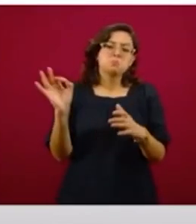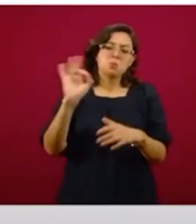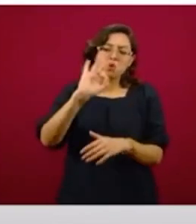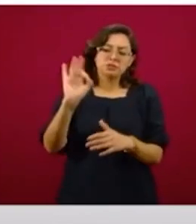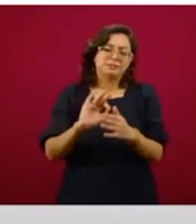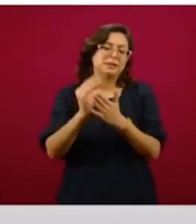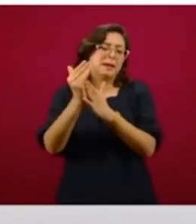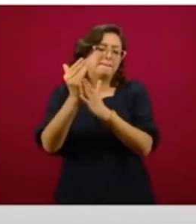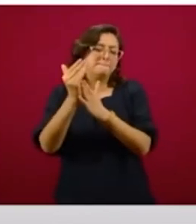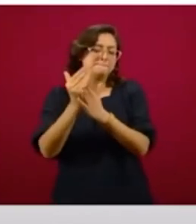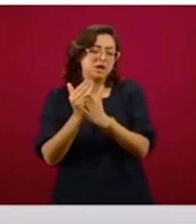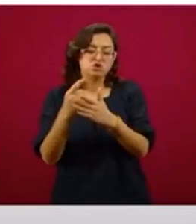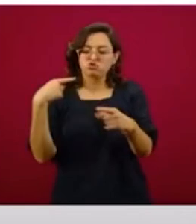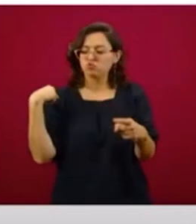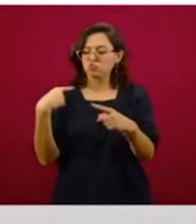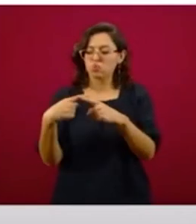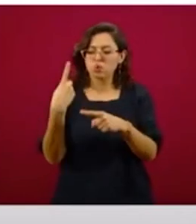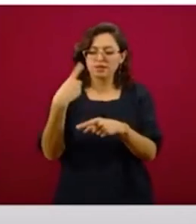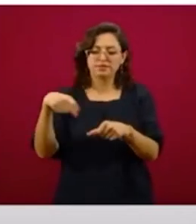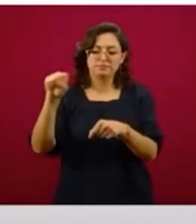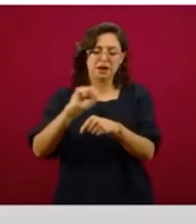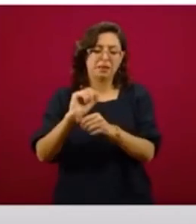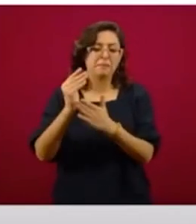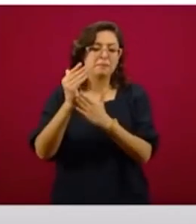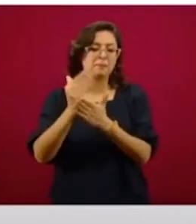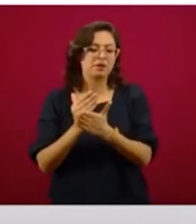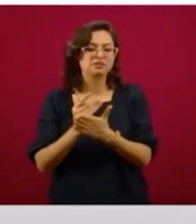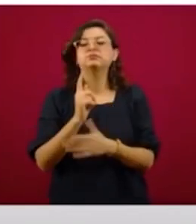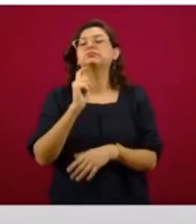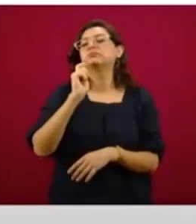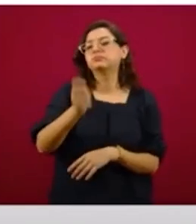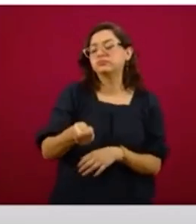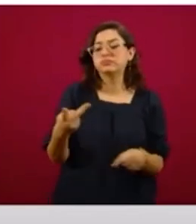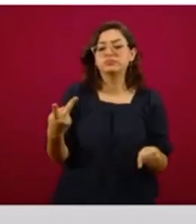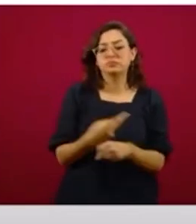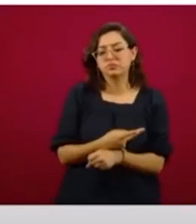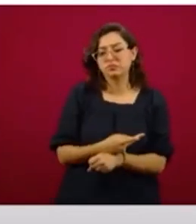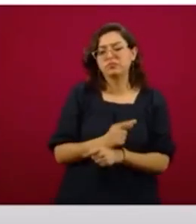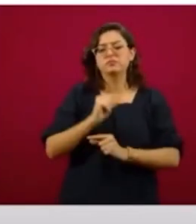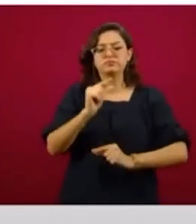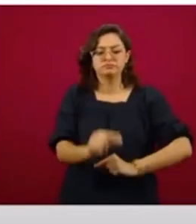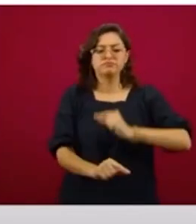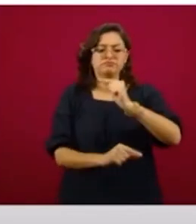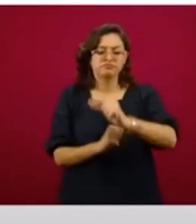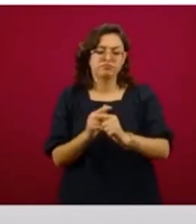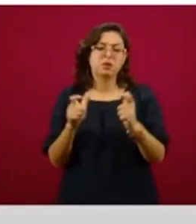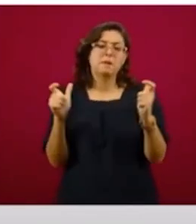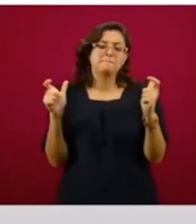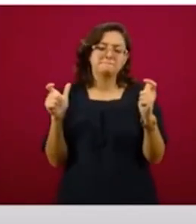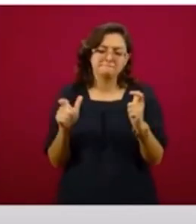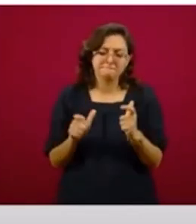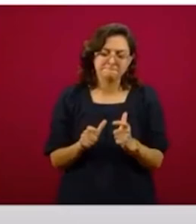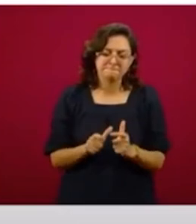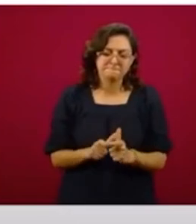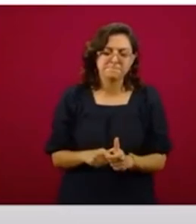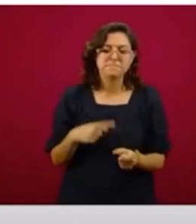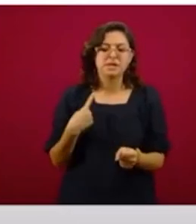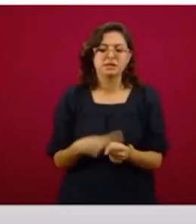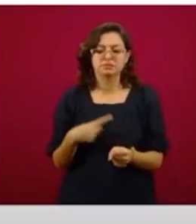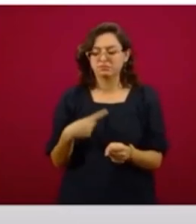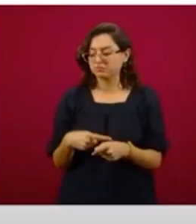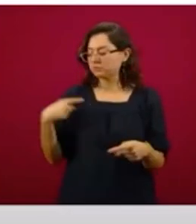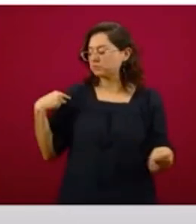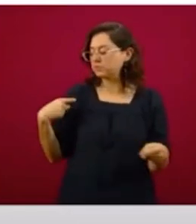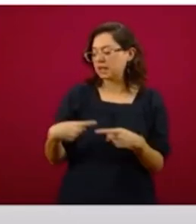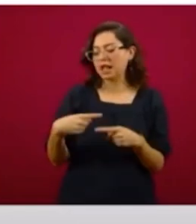en la última semana y esto podría estar hablando precisamente de una disminución en este grupo de personas que están enfermando los